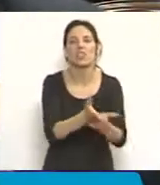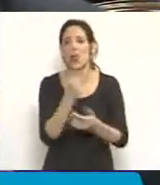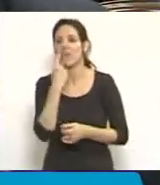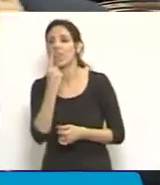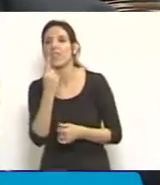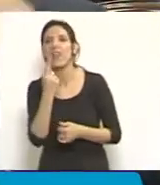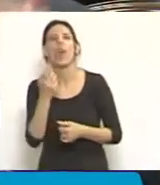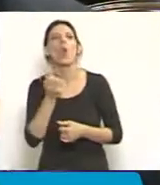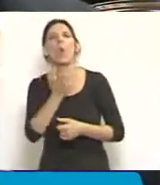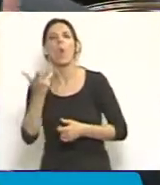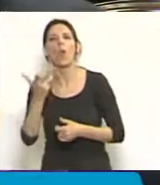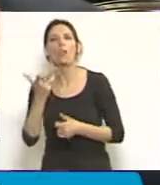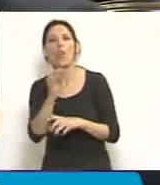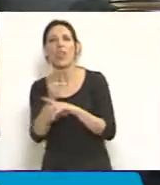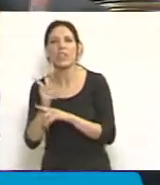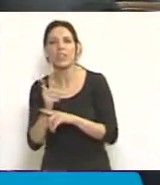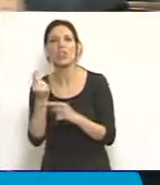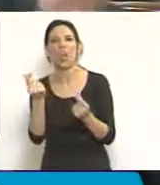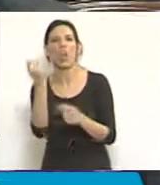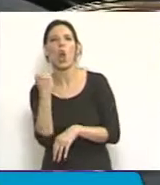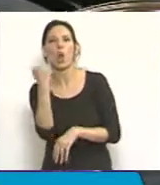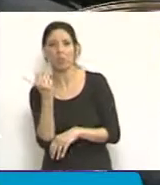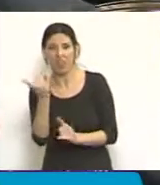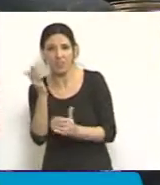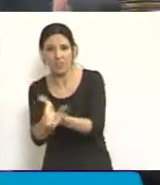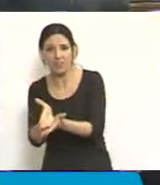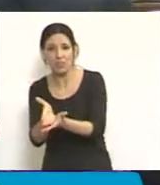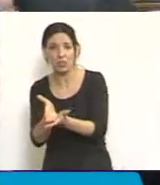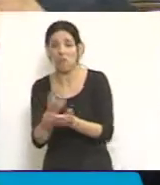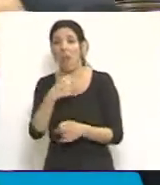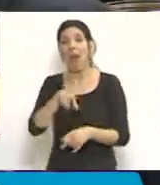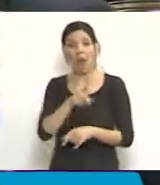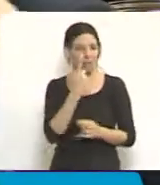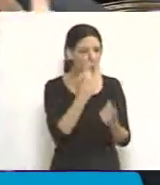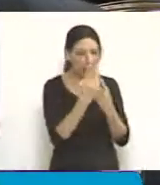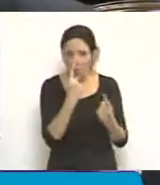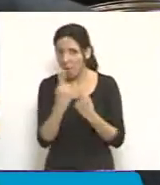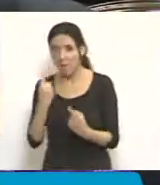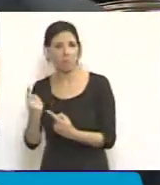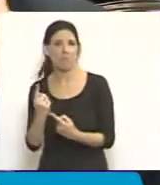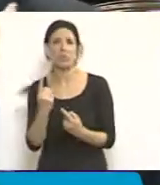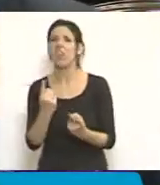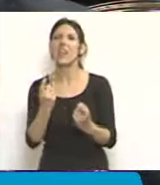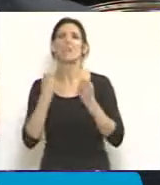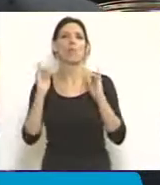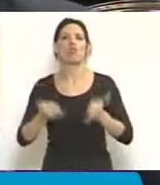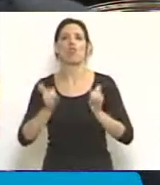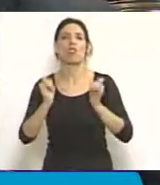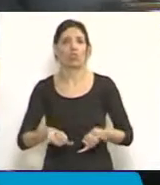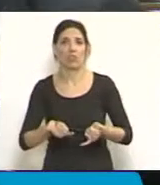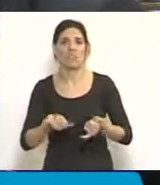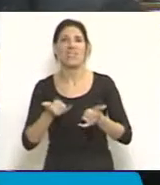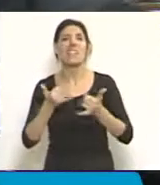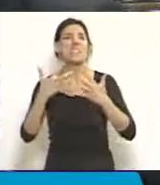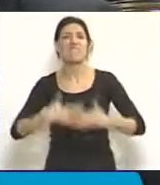fíjese cuántos delitos económicos tienen condena efectiva en la Argentina y usted se dará cuenta de que tenemos que desarmar un sistema que va